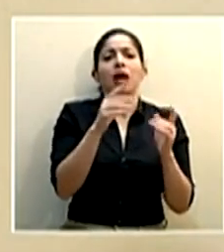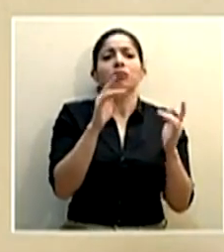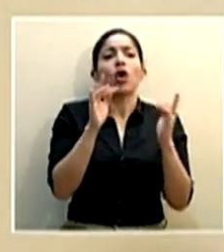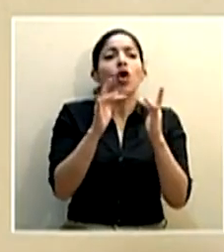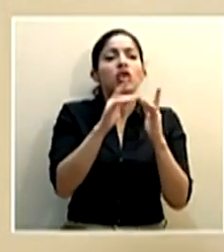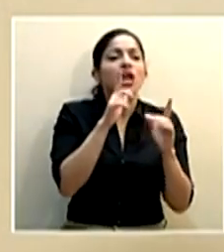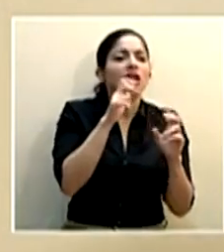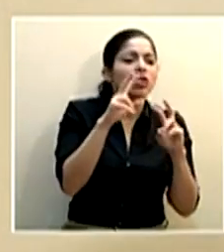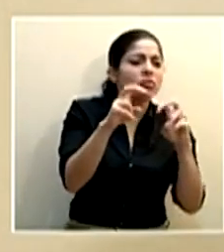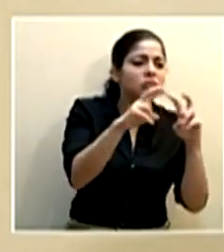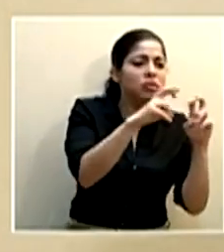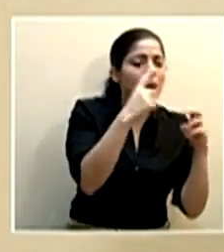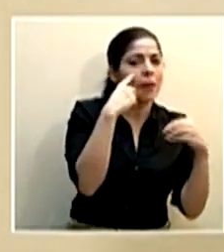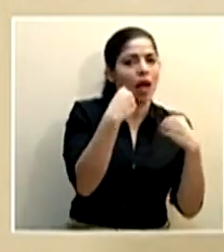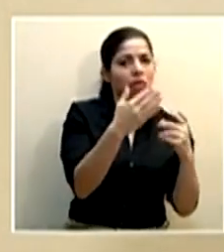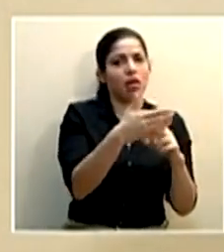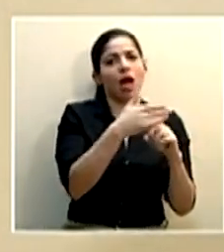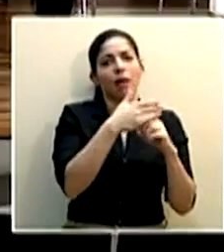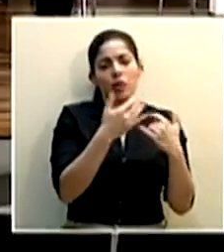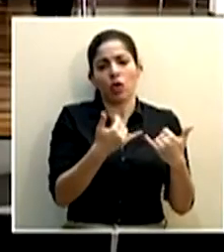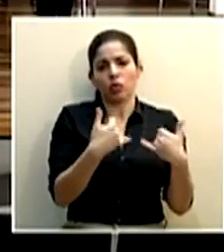proceder también con el aislamiento necesario